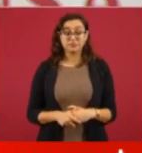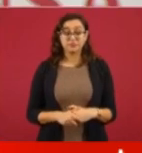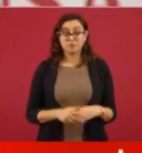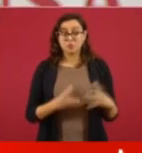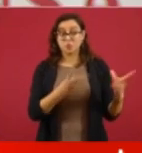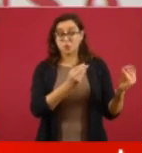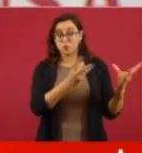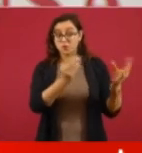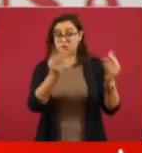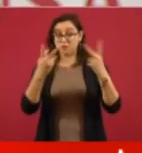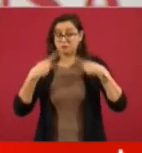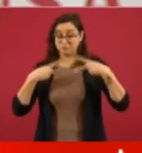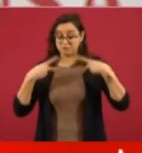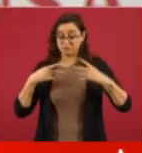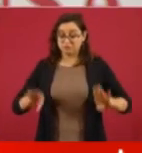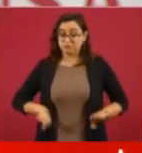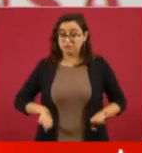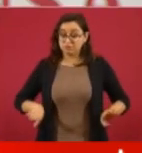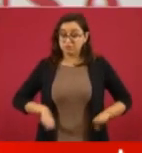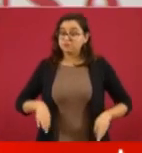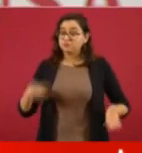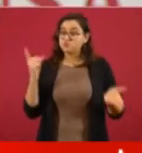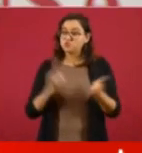autoritario.